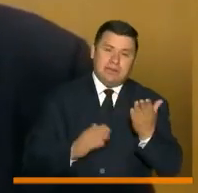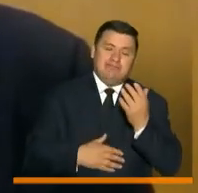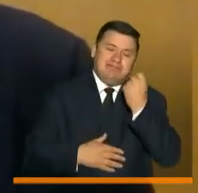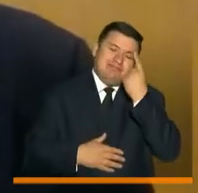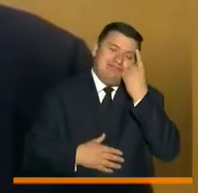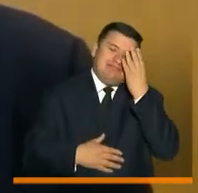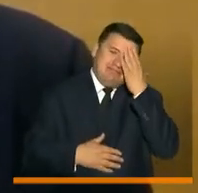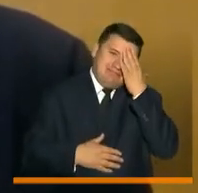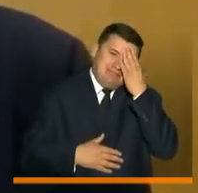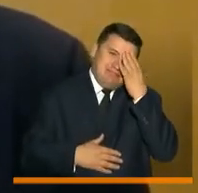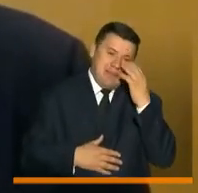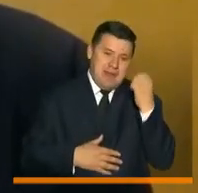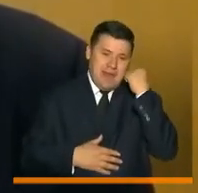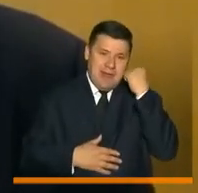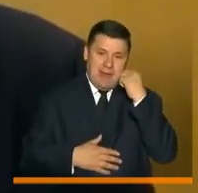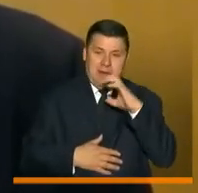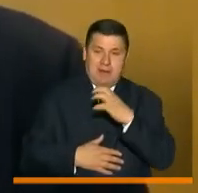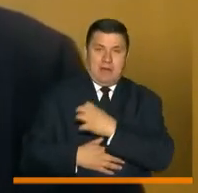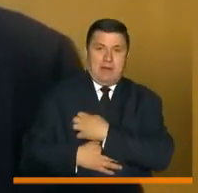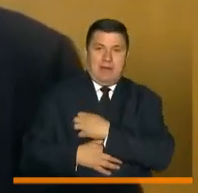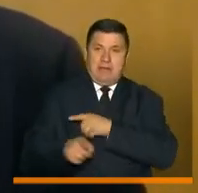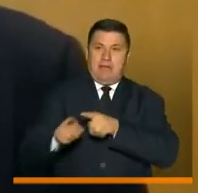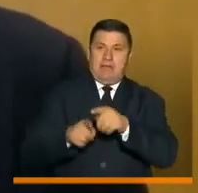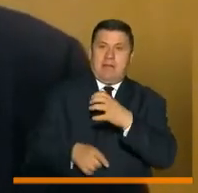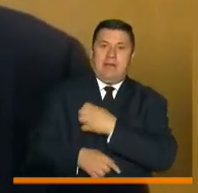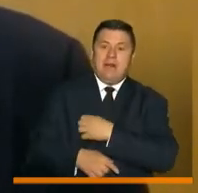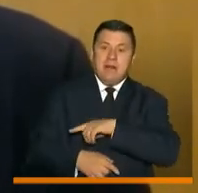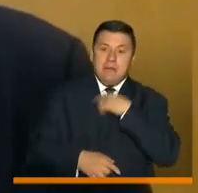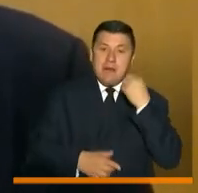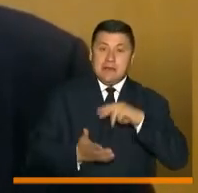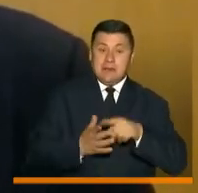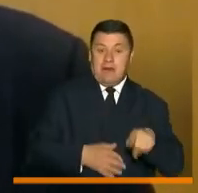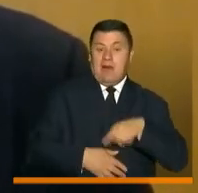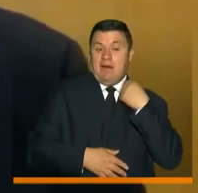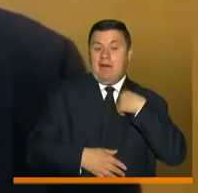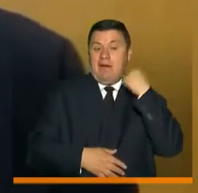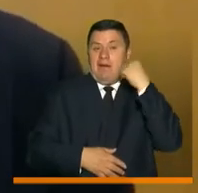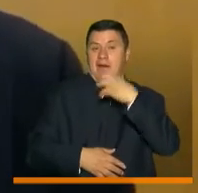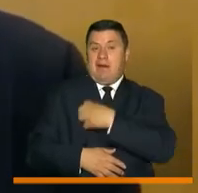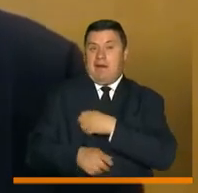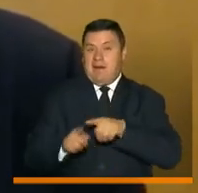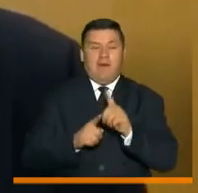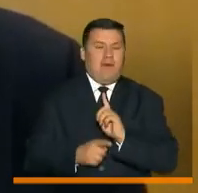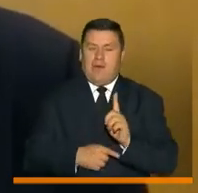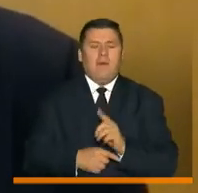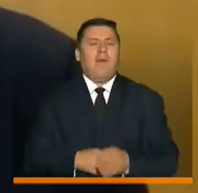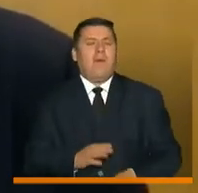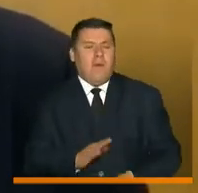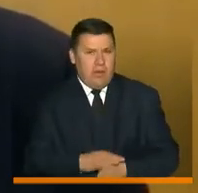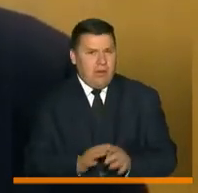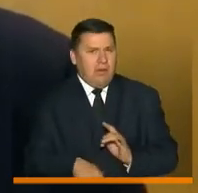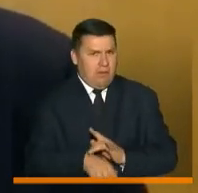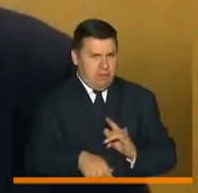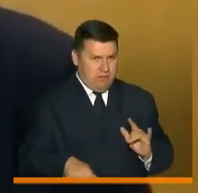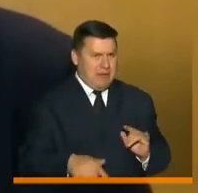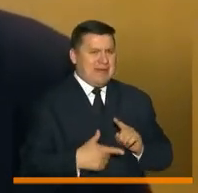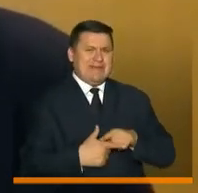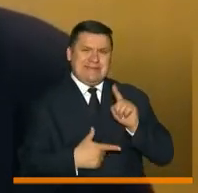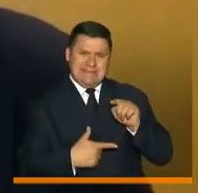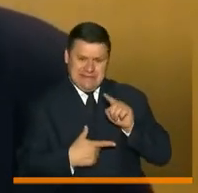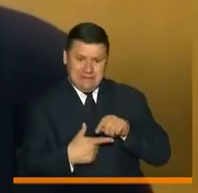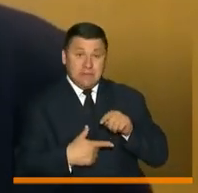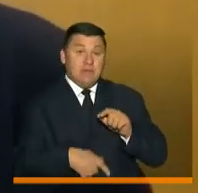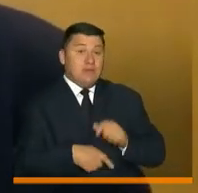entiende que el que gana la etapa no es el que gana la carrera y el que pierde la etapa no es el que gana la carrera. Todavía es temprano para hacer un balance.